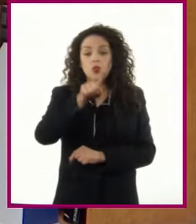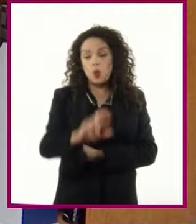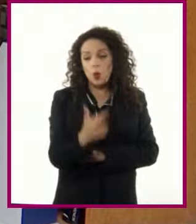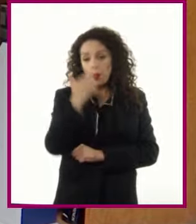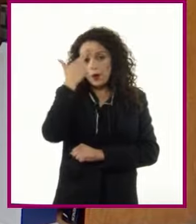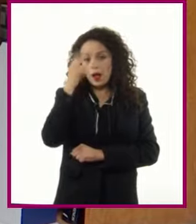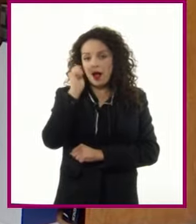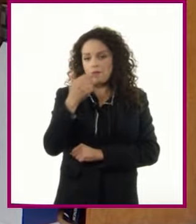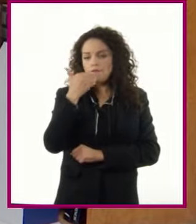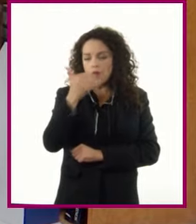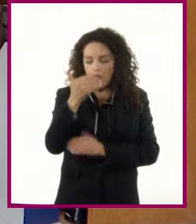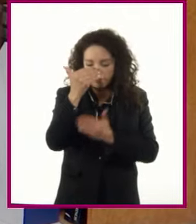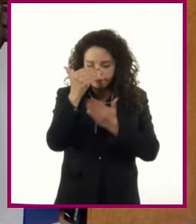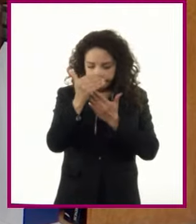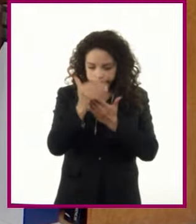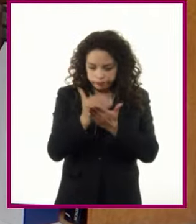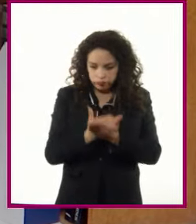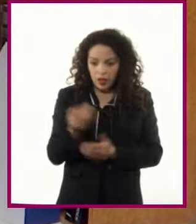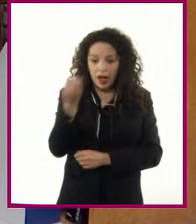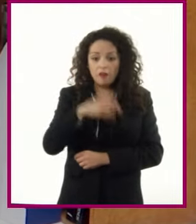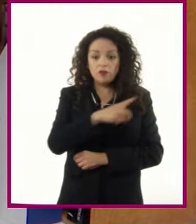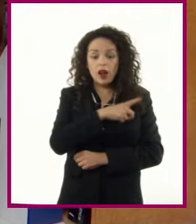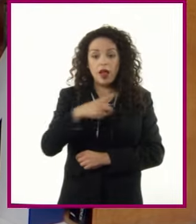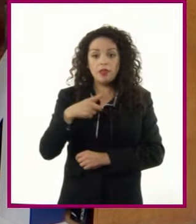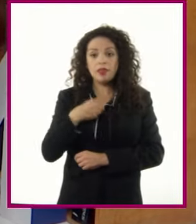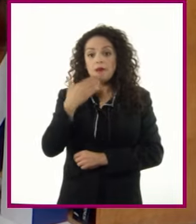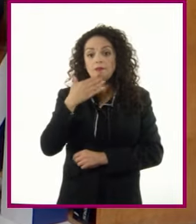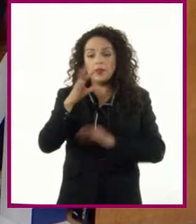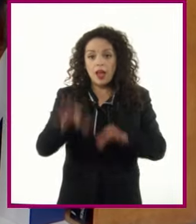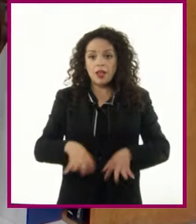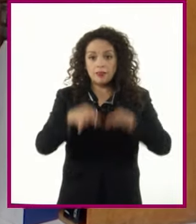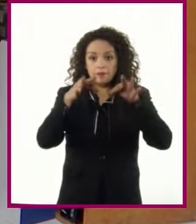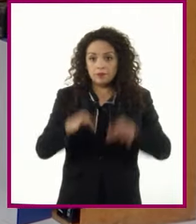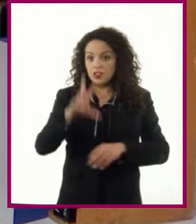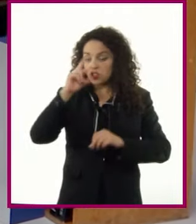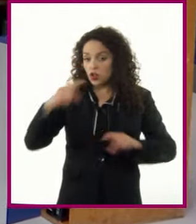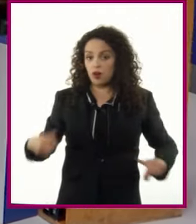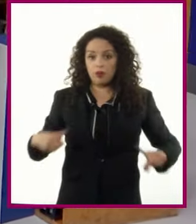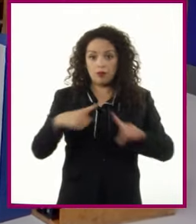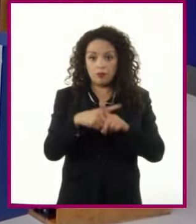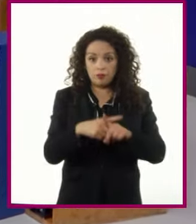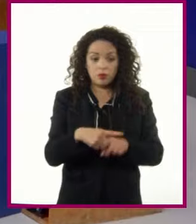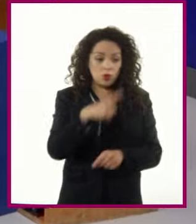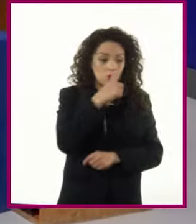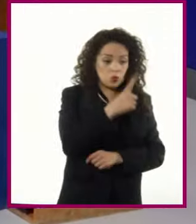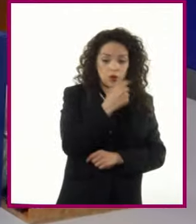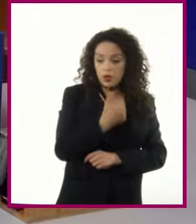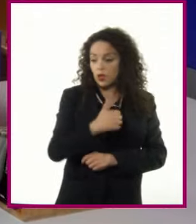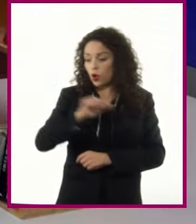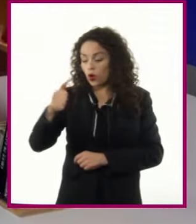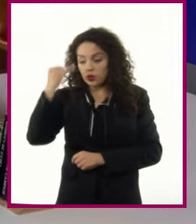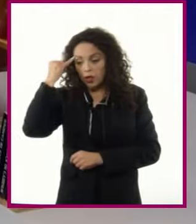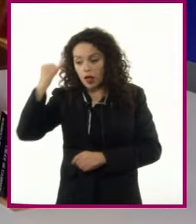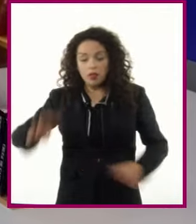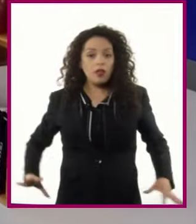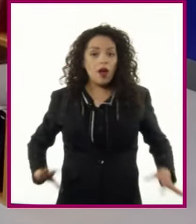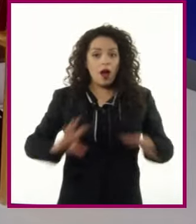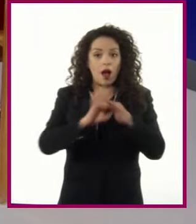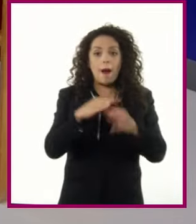bien estructurado Debe tener cohesión y coherencia entre una y otra idea principal